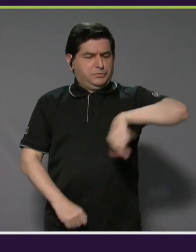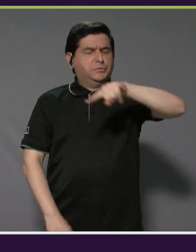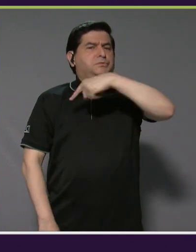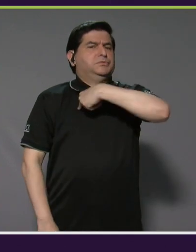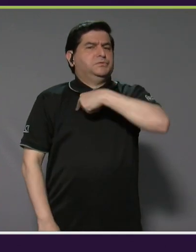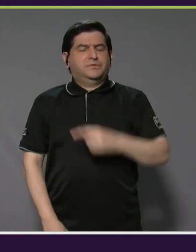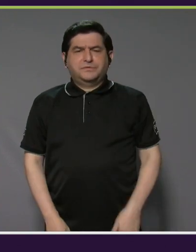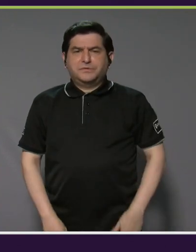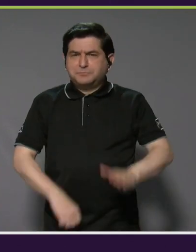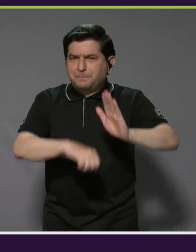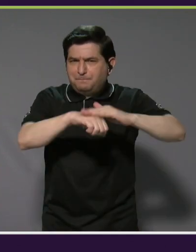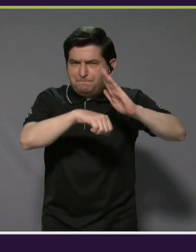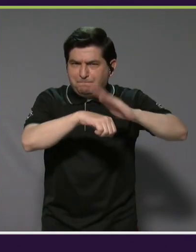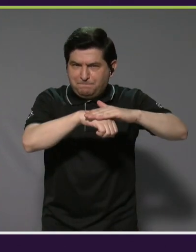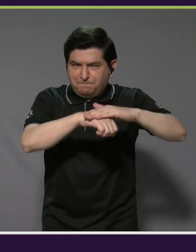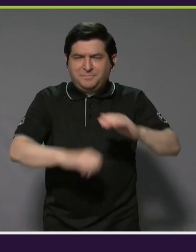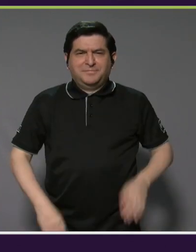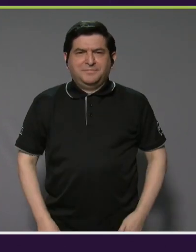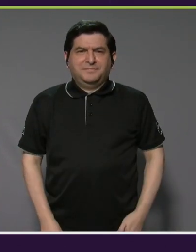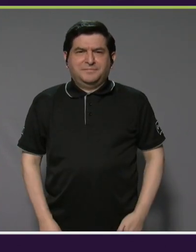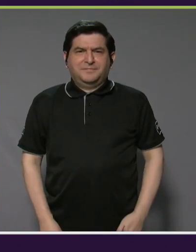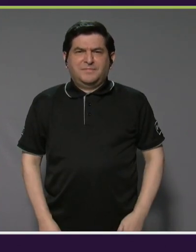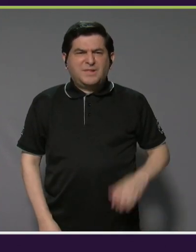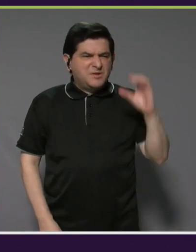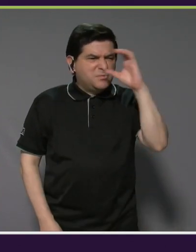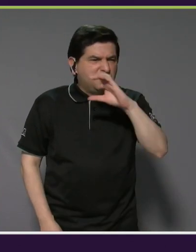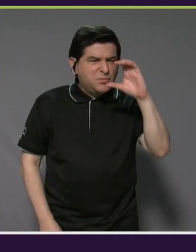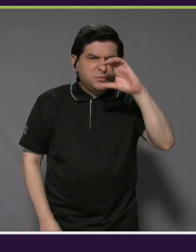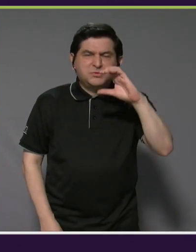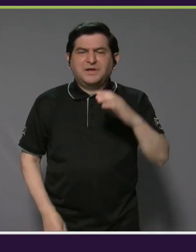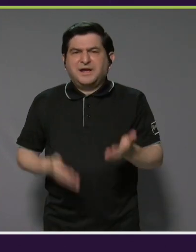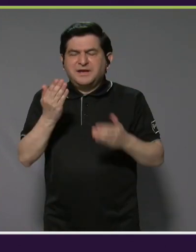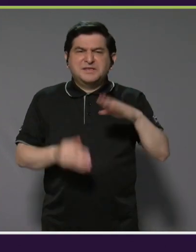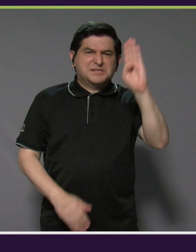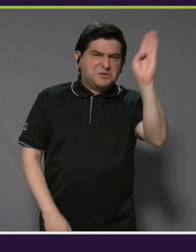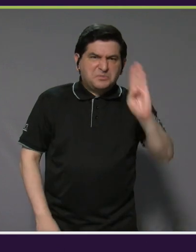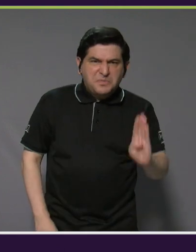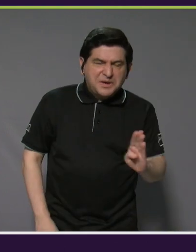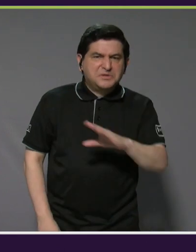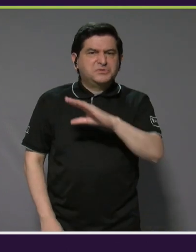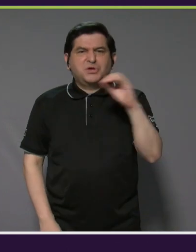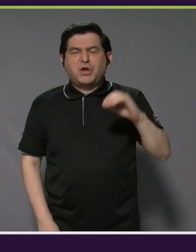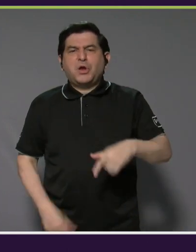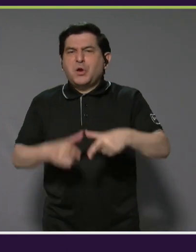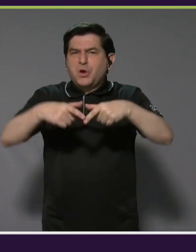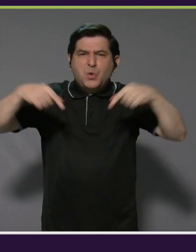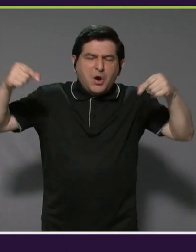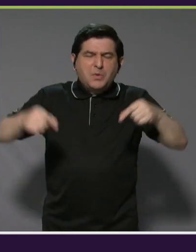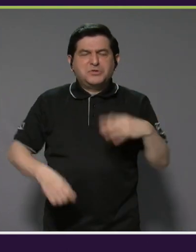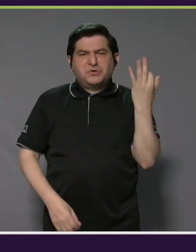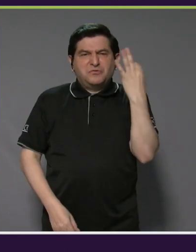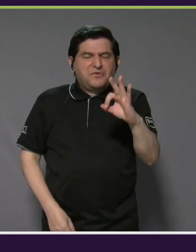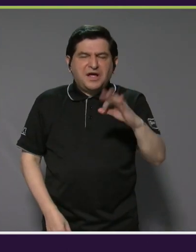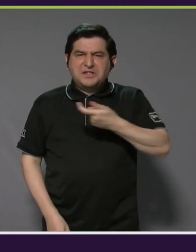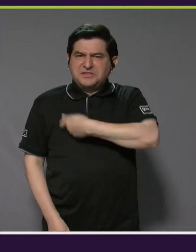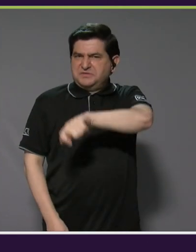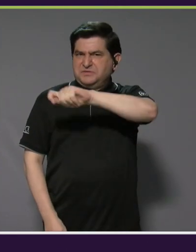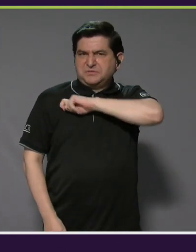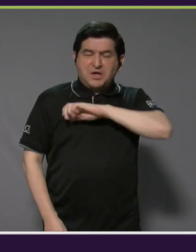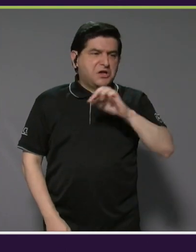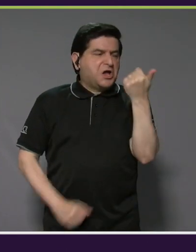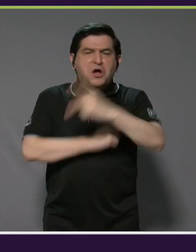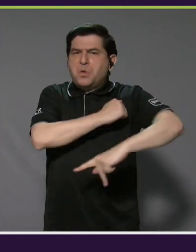y eso hizo que en vez de buscar a Brasil o a Japón o a Francia o a España o a otros